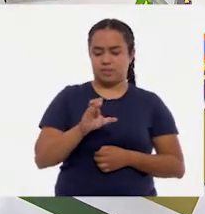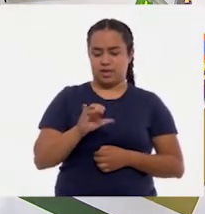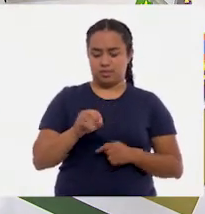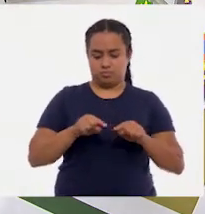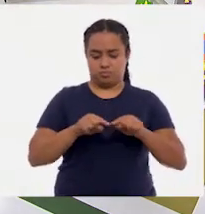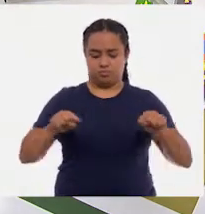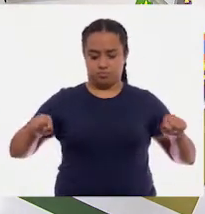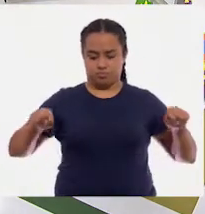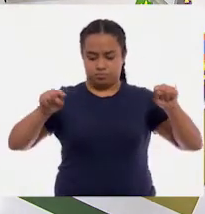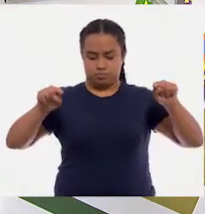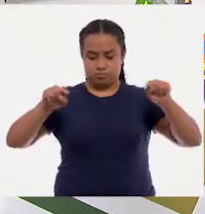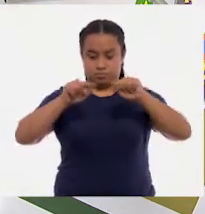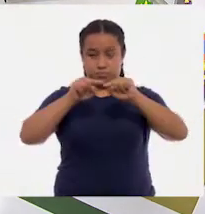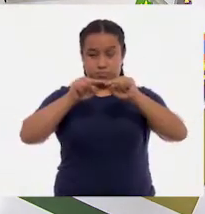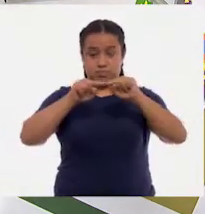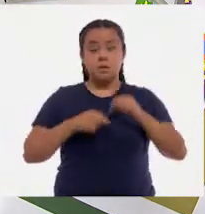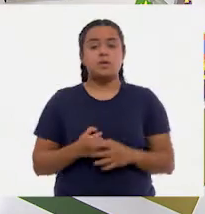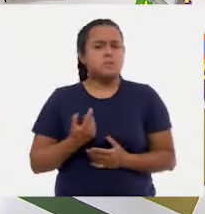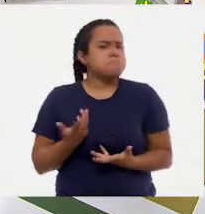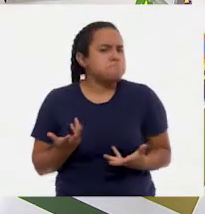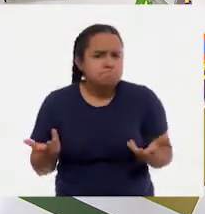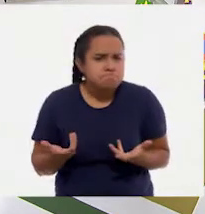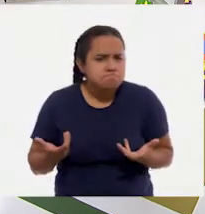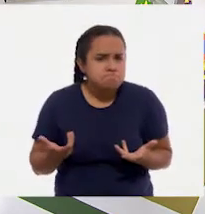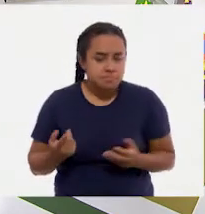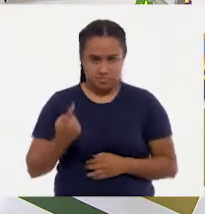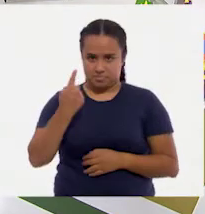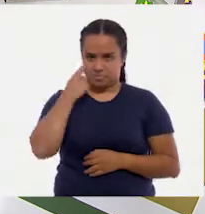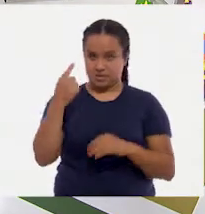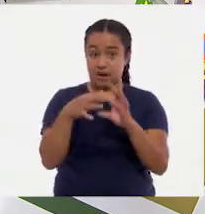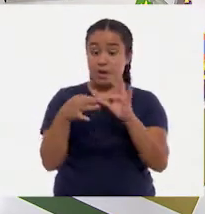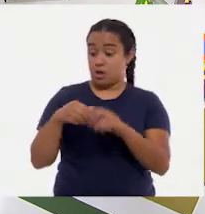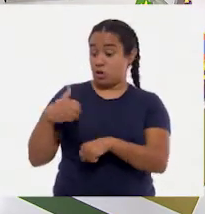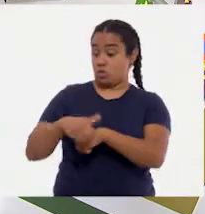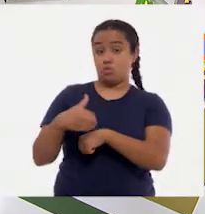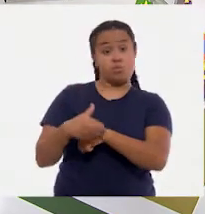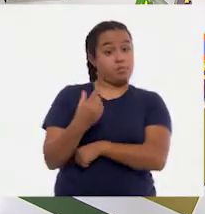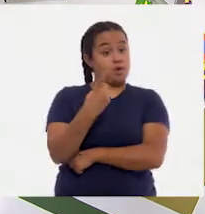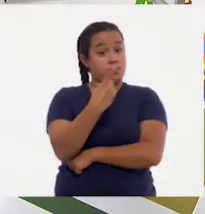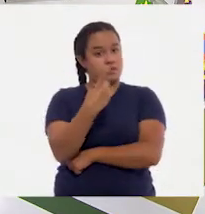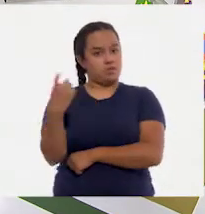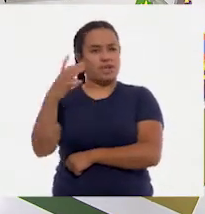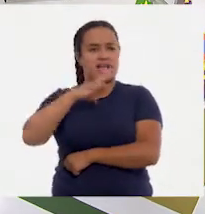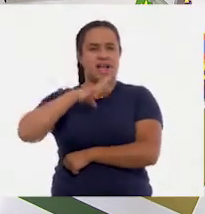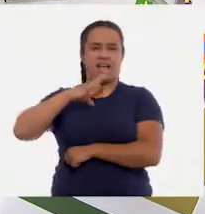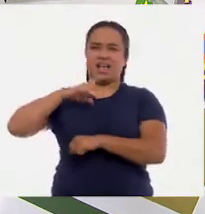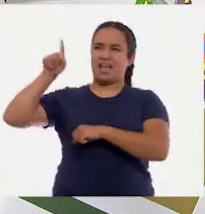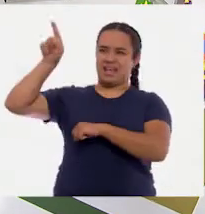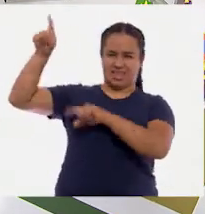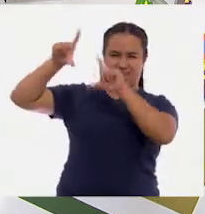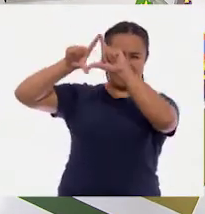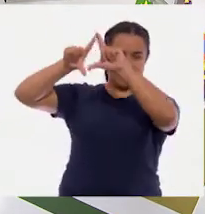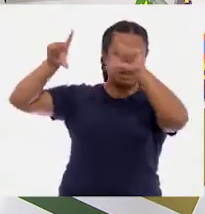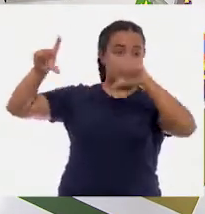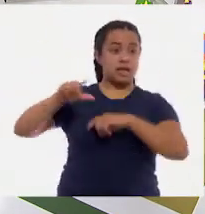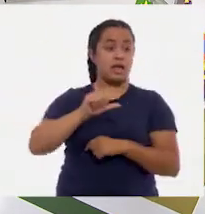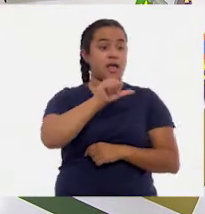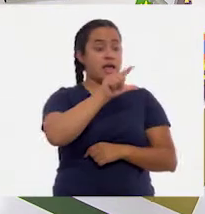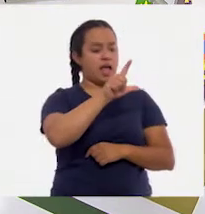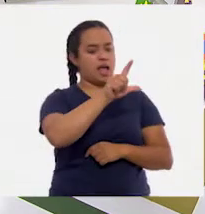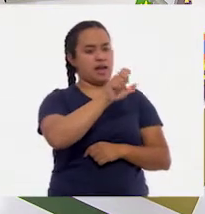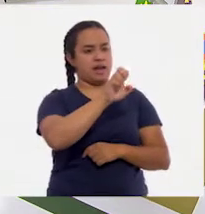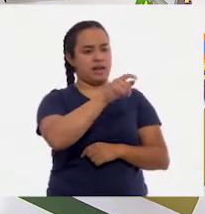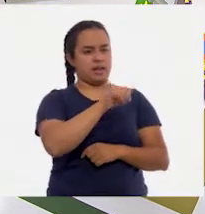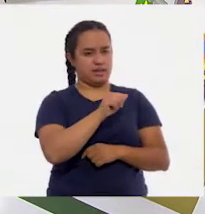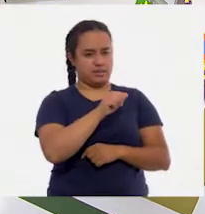¿Qué vamos a hacer? Ah, pues les voy a decir algo. Al número cien que tenemos en el pizarrón, Alechia va a tomar